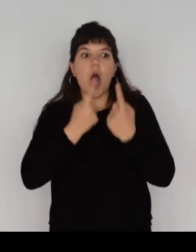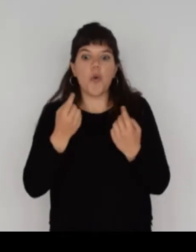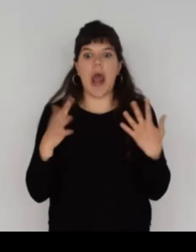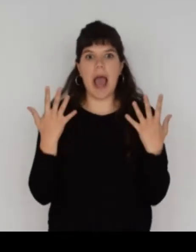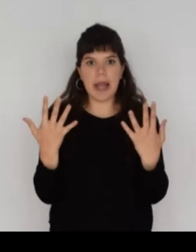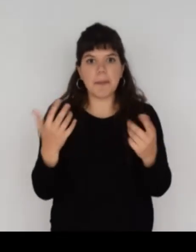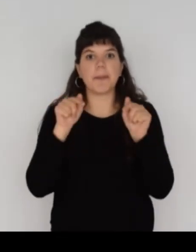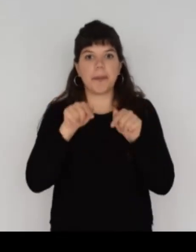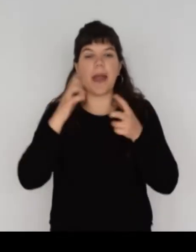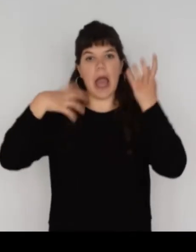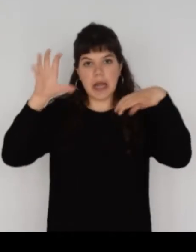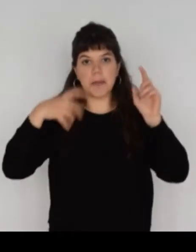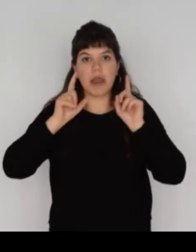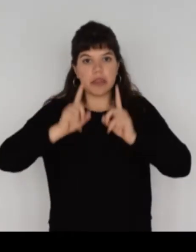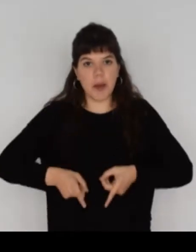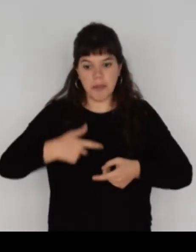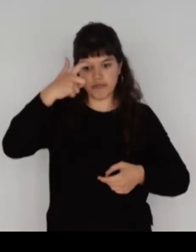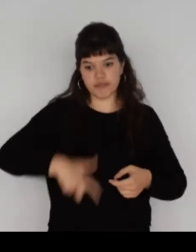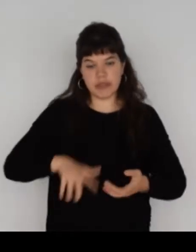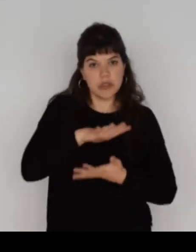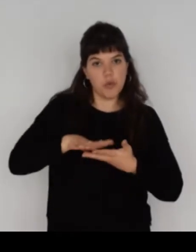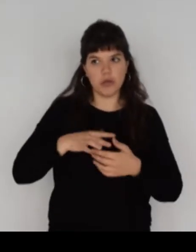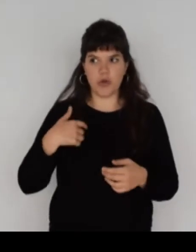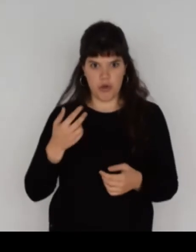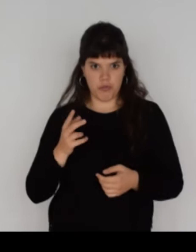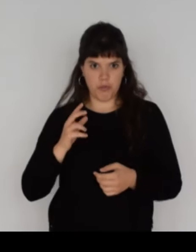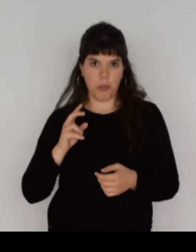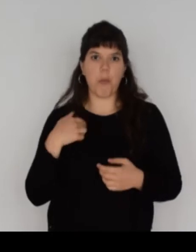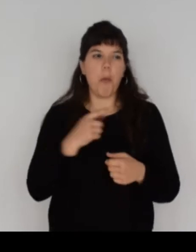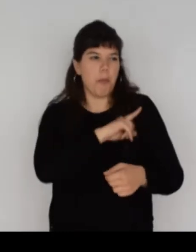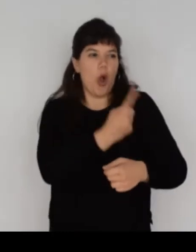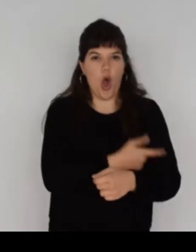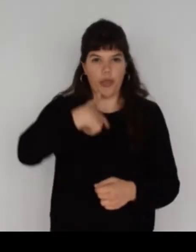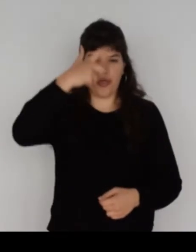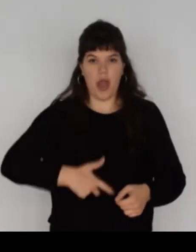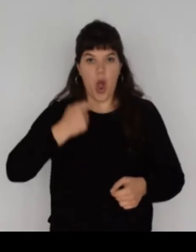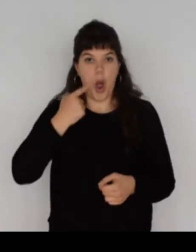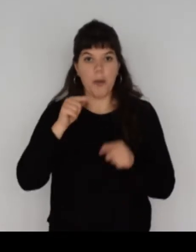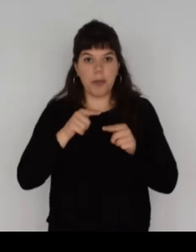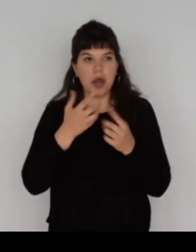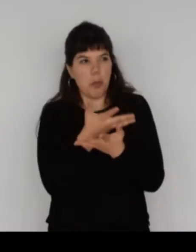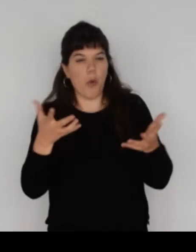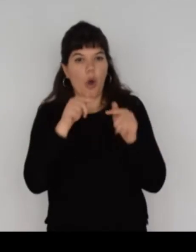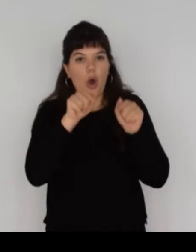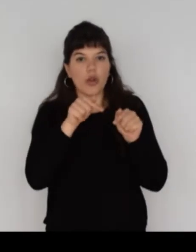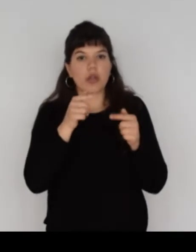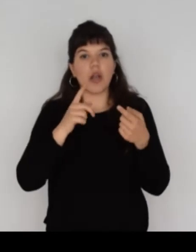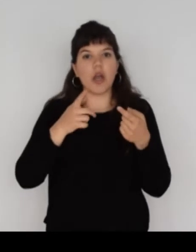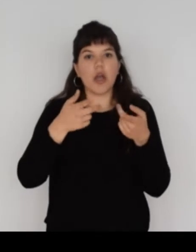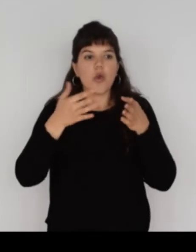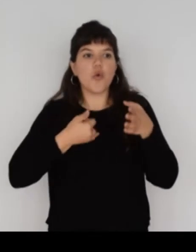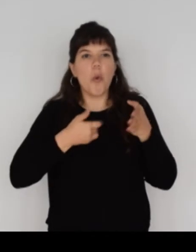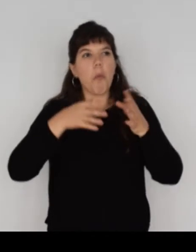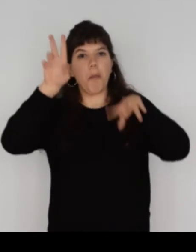y animal, y la situación privilegiada del hombre que domina el instrumento de caza y de tala, está subrayada por la verticalidad de la